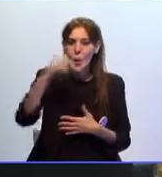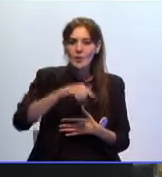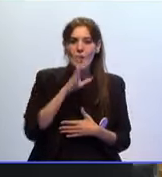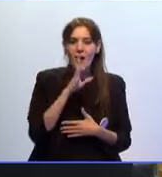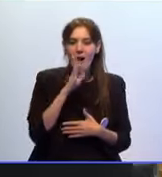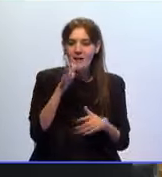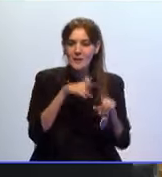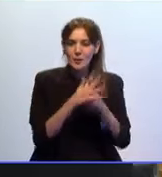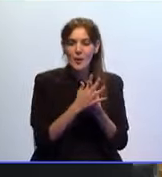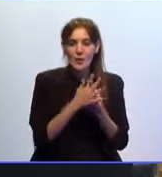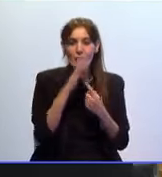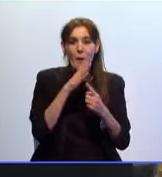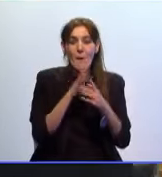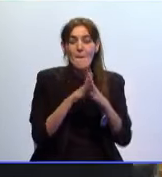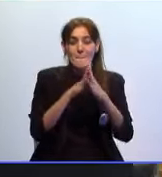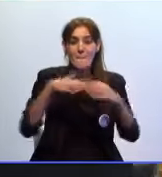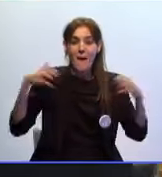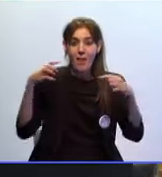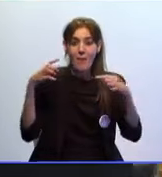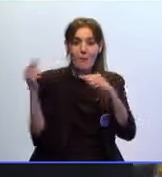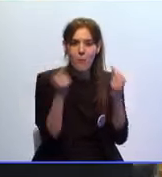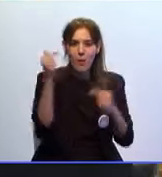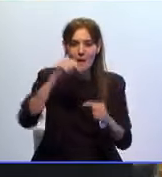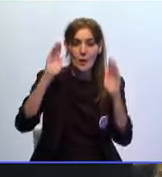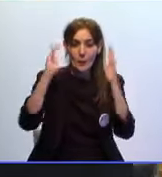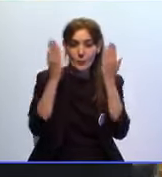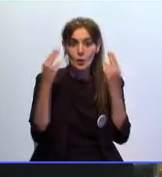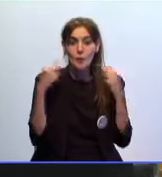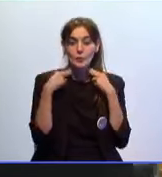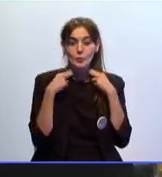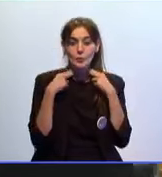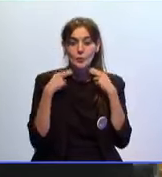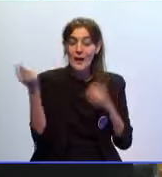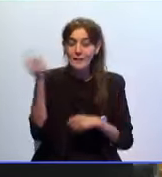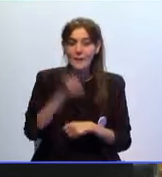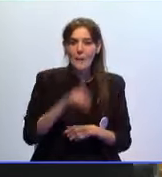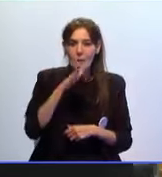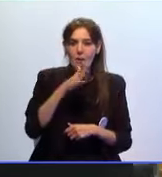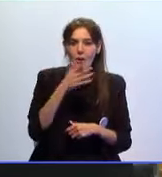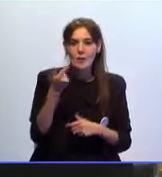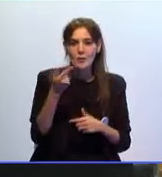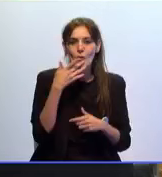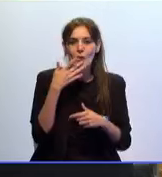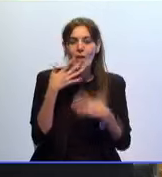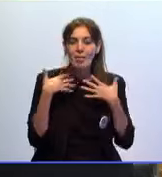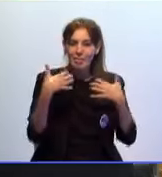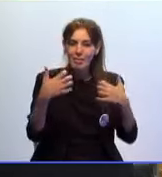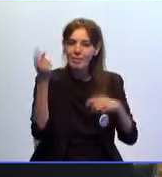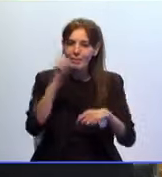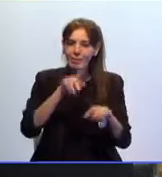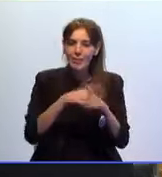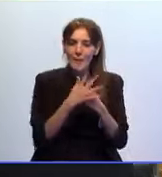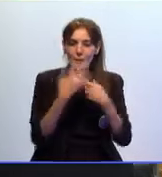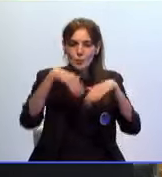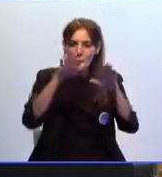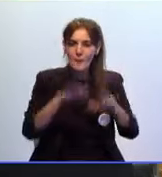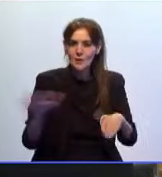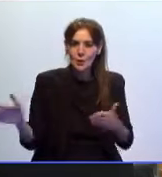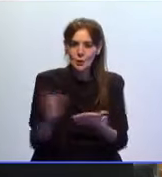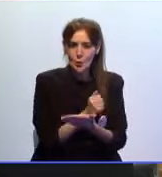originando que muchos parlamentos, empezando por el propio Congreso de los Diputados, hayan suspendido las sesiones que estaban celebrando.